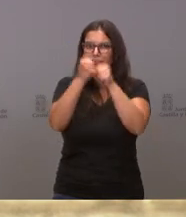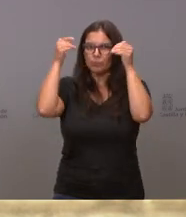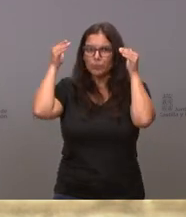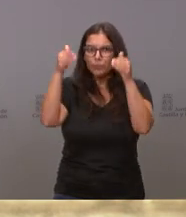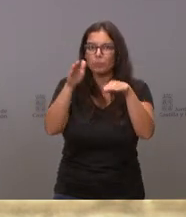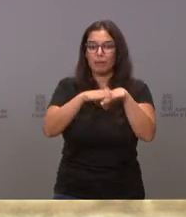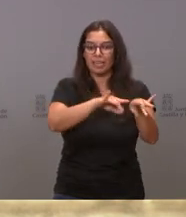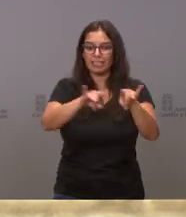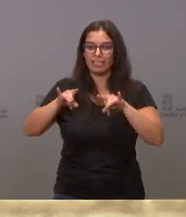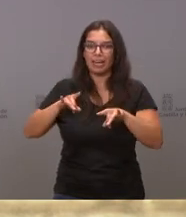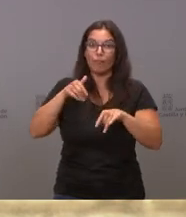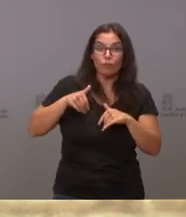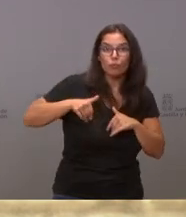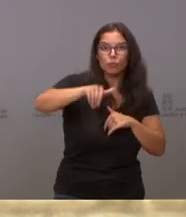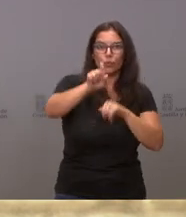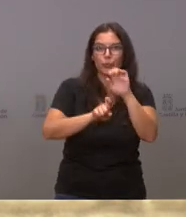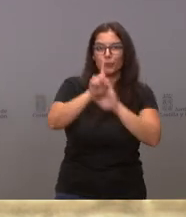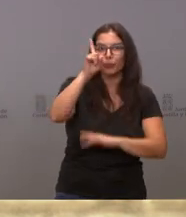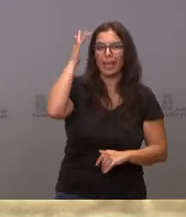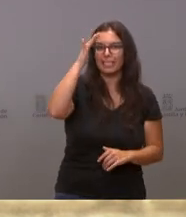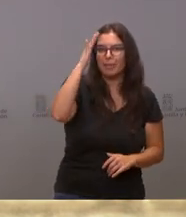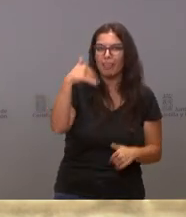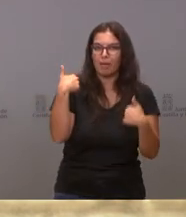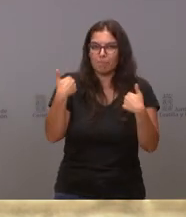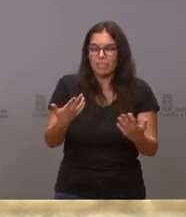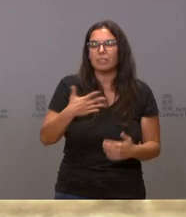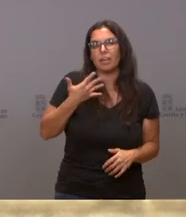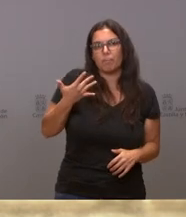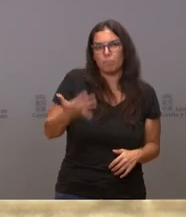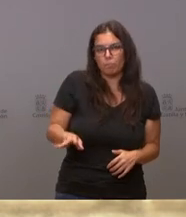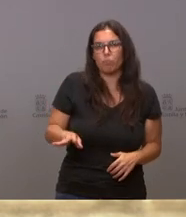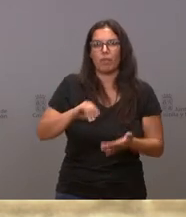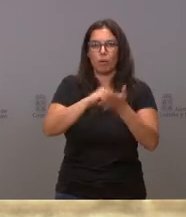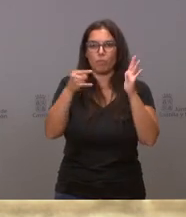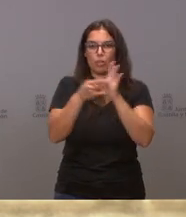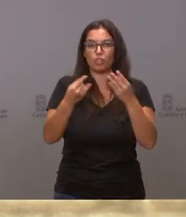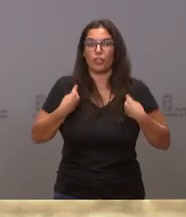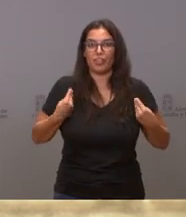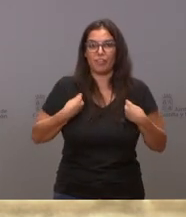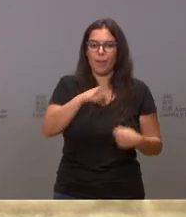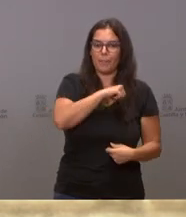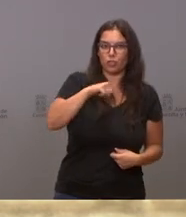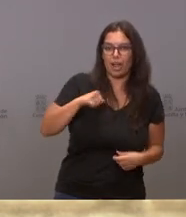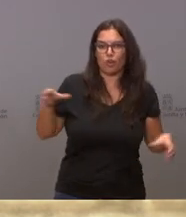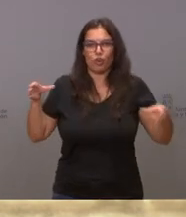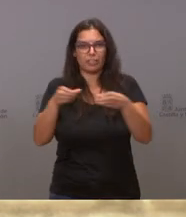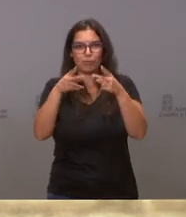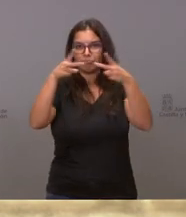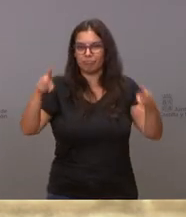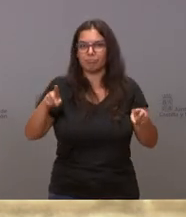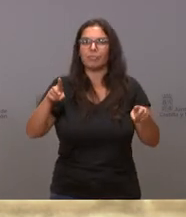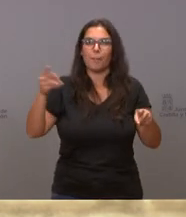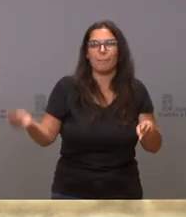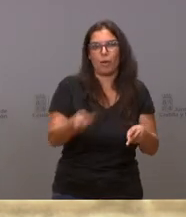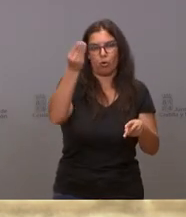que esta tierra tenga más futuro, más esperanza y que tengamos un proyecto de vida personal y colectivo mejor que